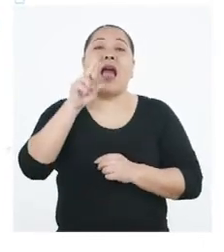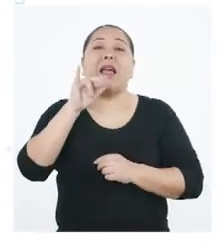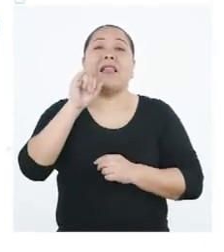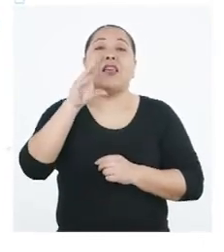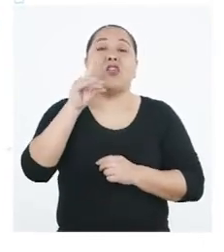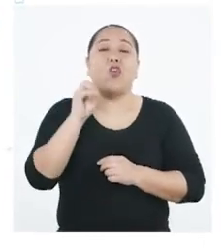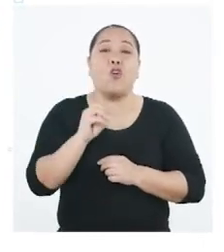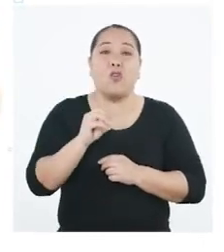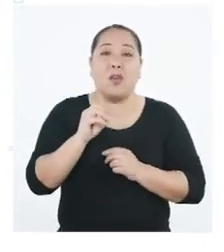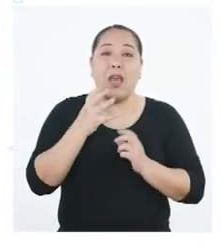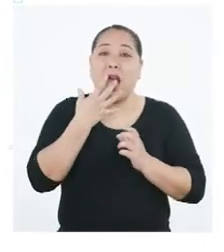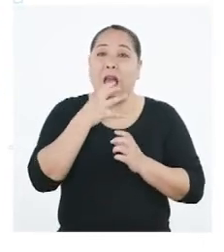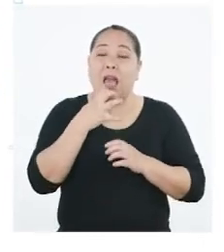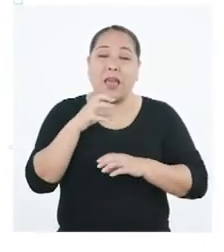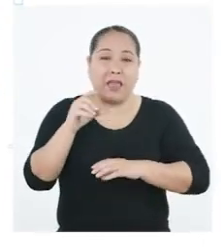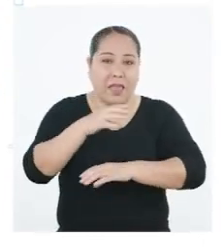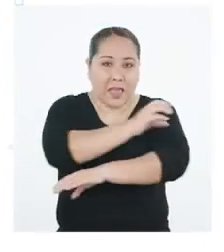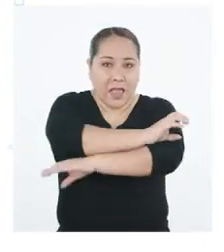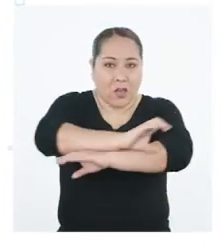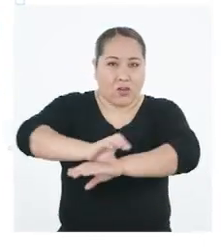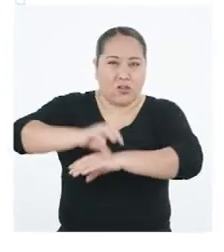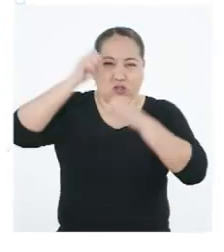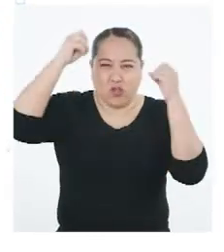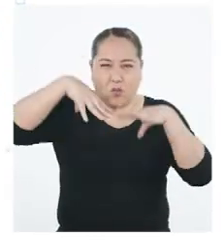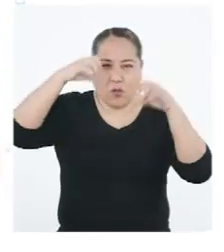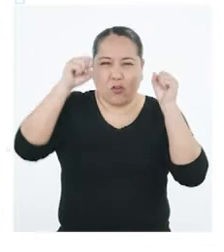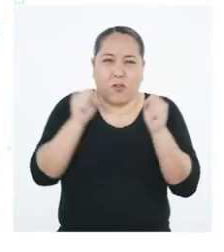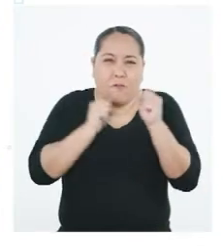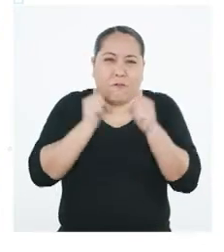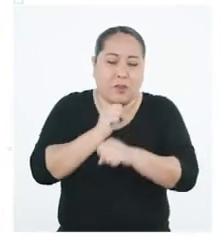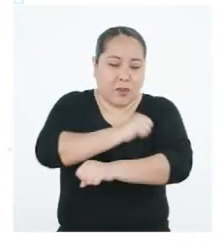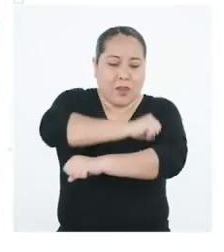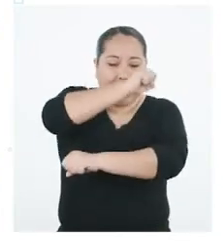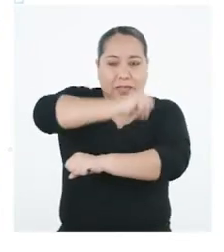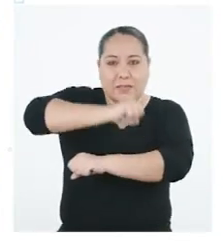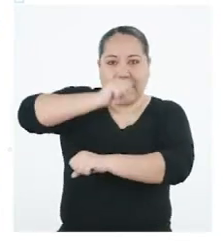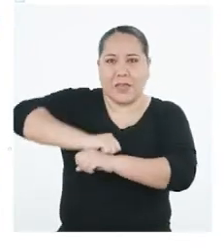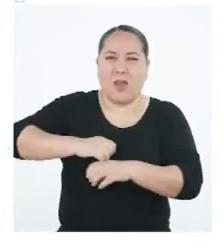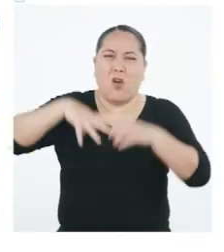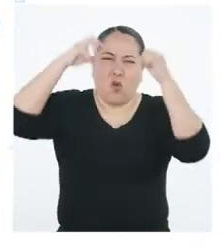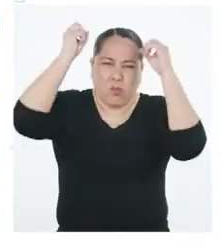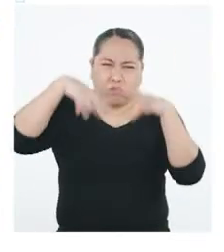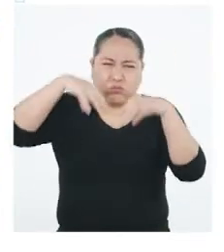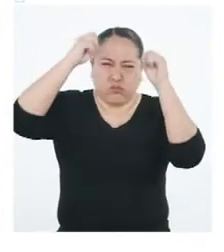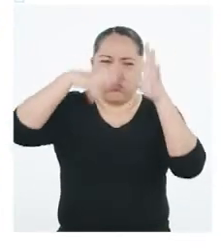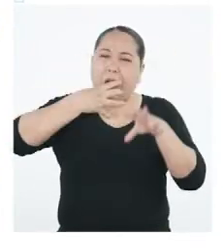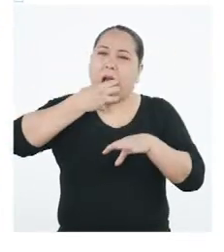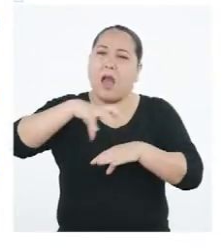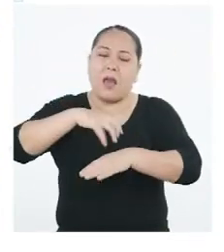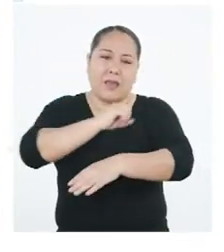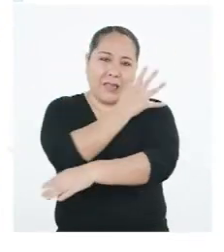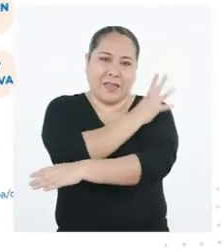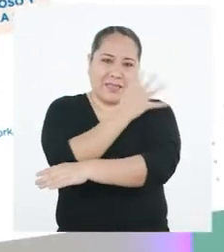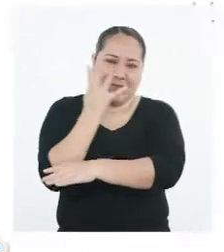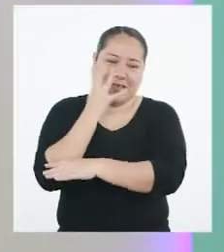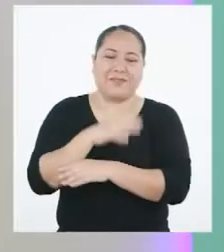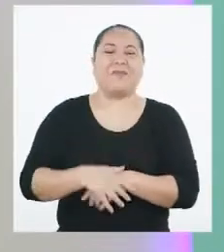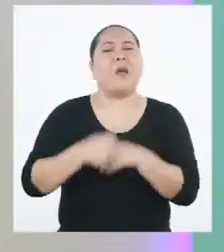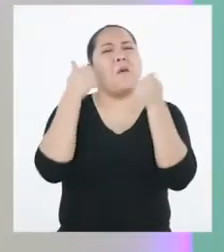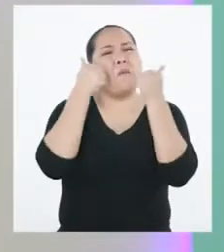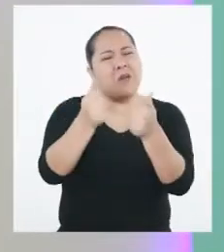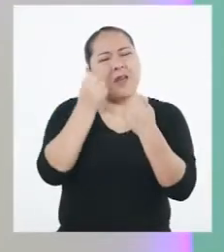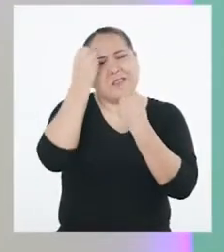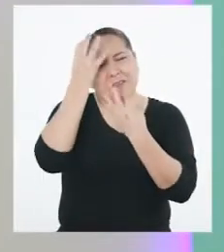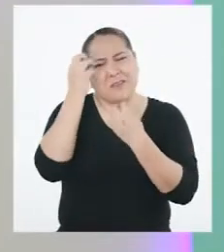y templado en la costa, lluvioso y frío en la sierra y muy lluvioso y cálido en la selva. ¡Excelente